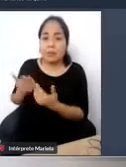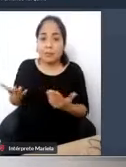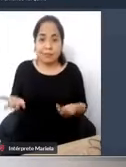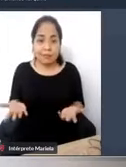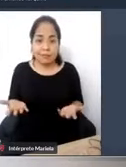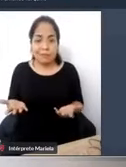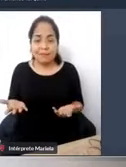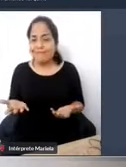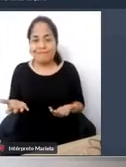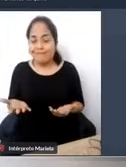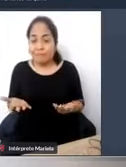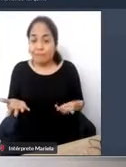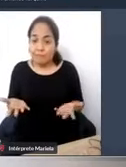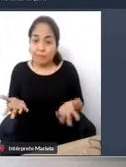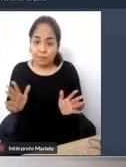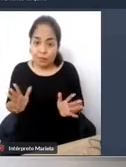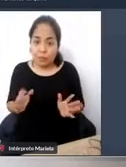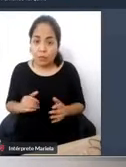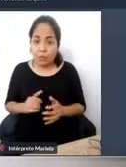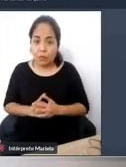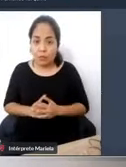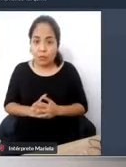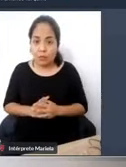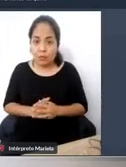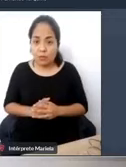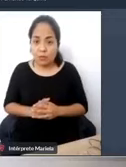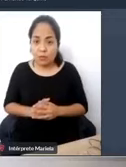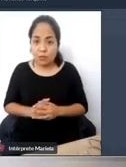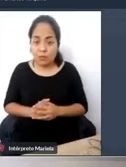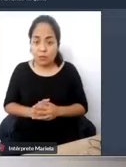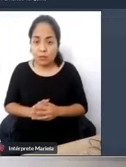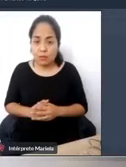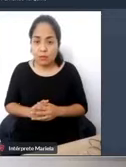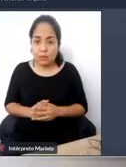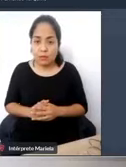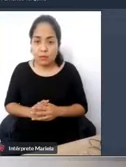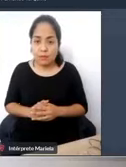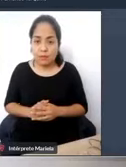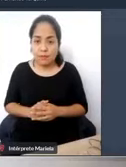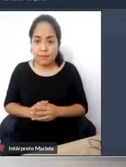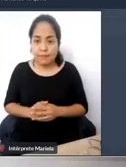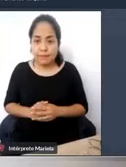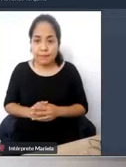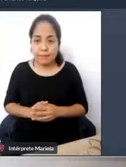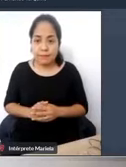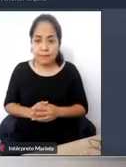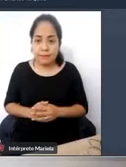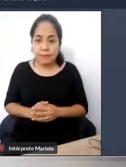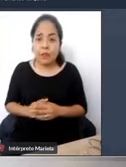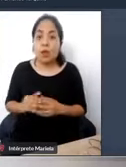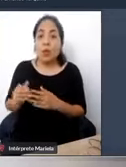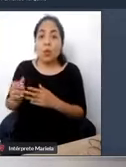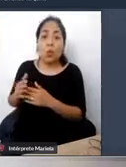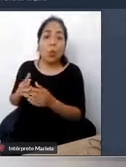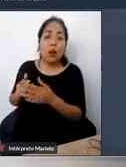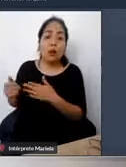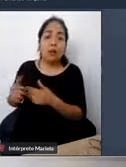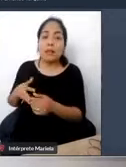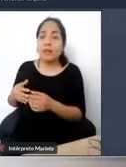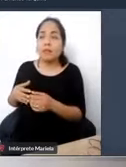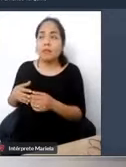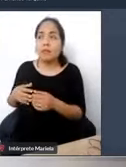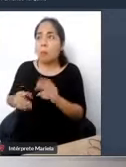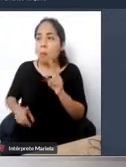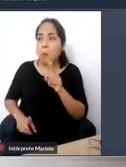absolutamente falso en cualquier momento cualquier persona puede lamentablemente sufrir algún accidente de cualquier